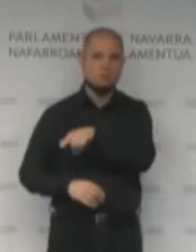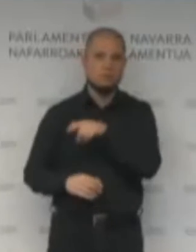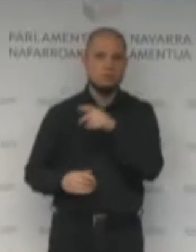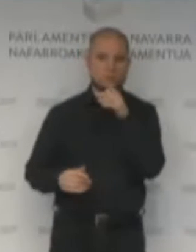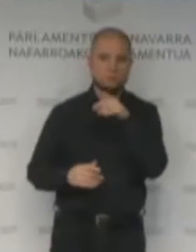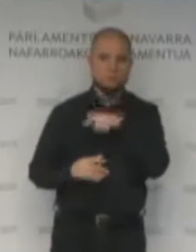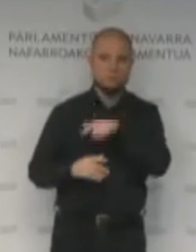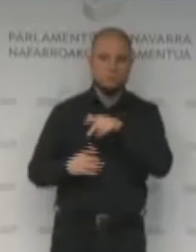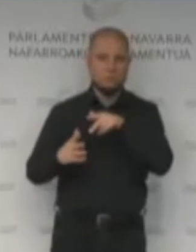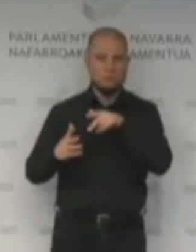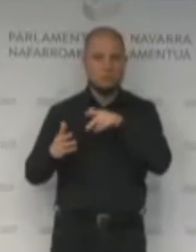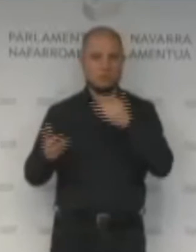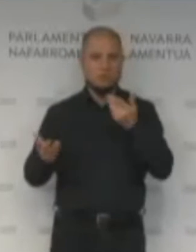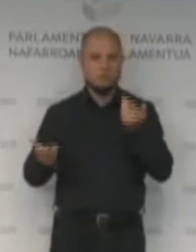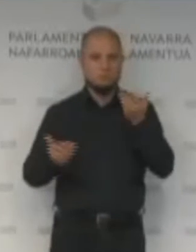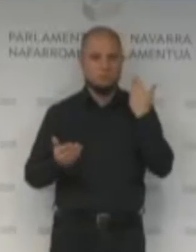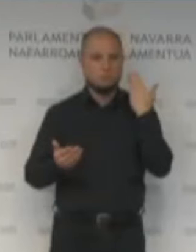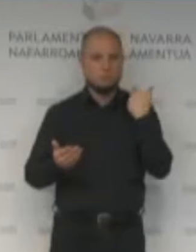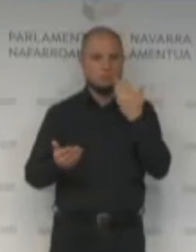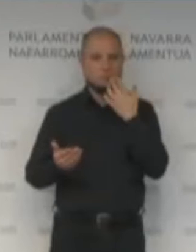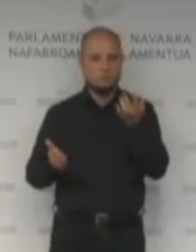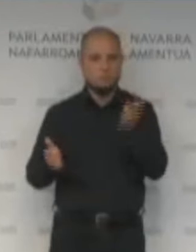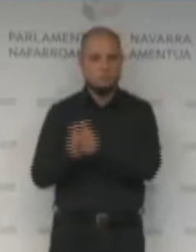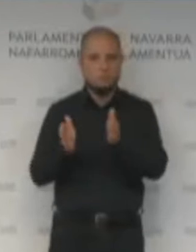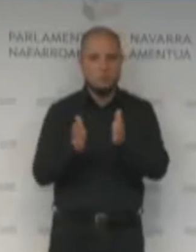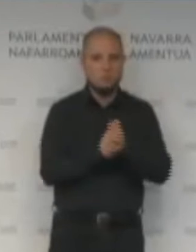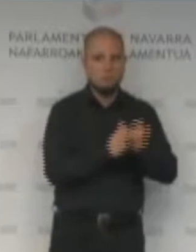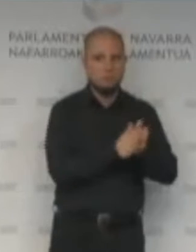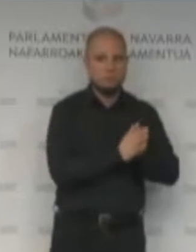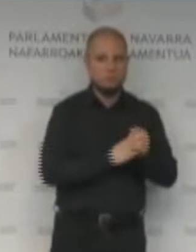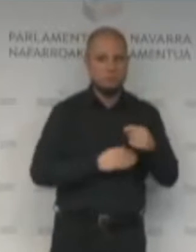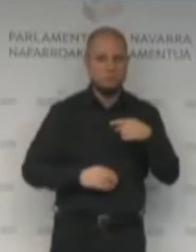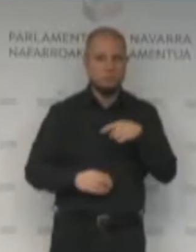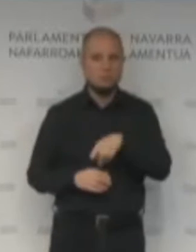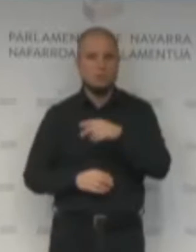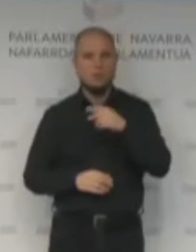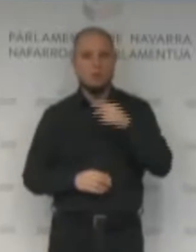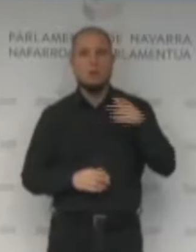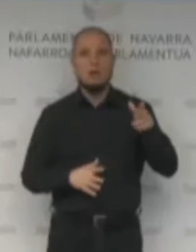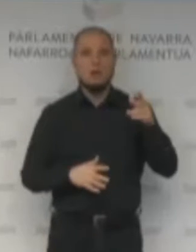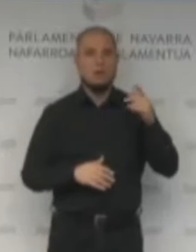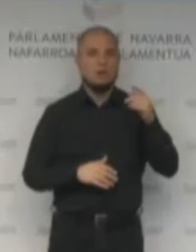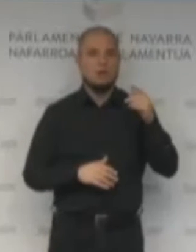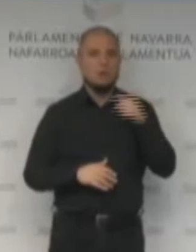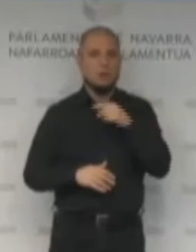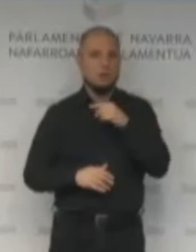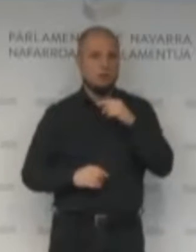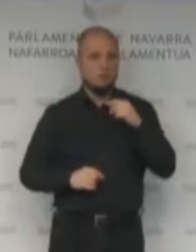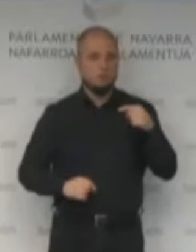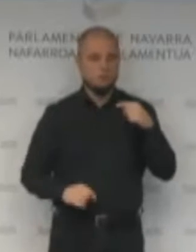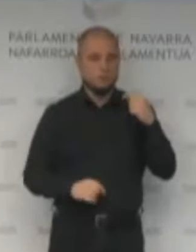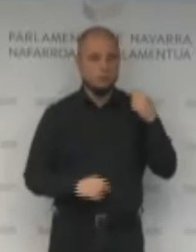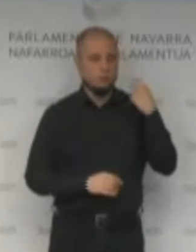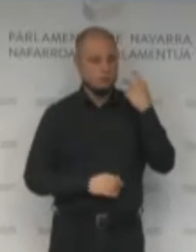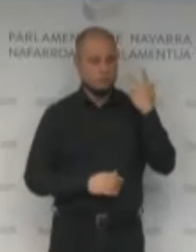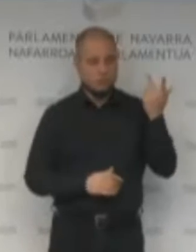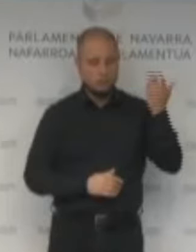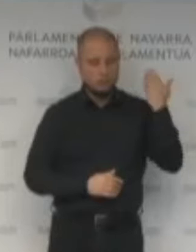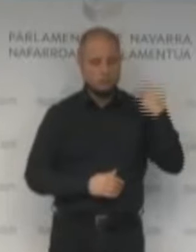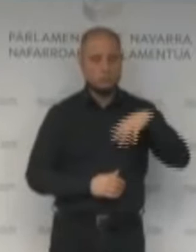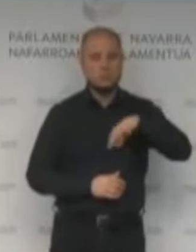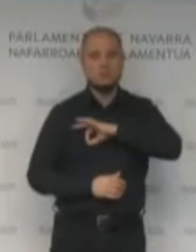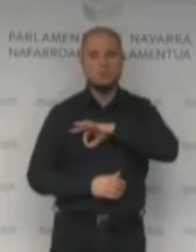ocasión, compañera parlamentaria de Geroabay, la señora Isabel Aramburu Bergua, en la pasada